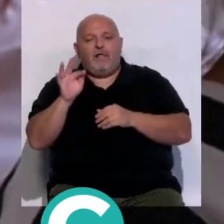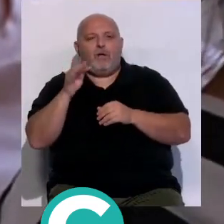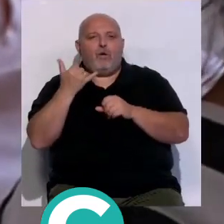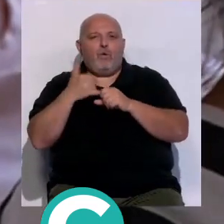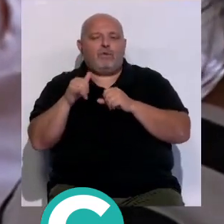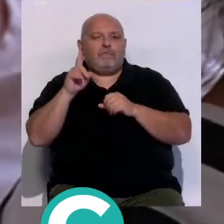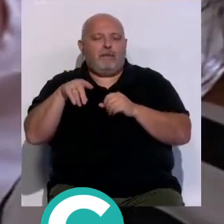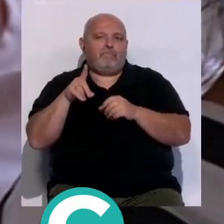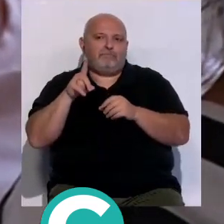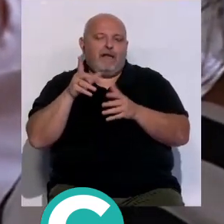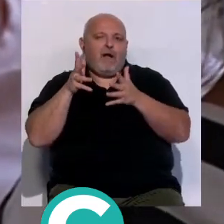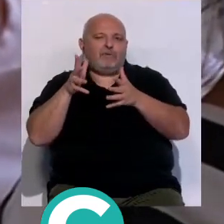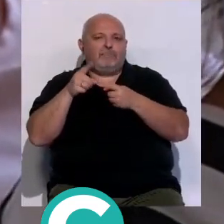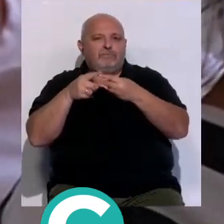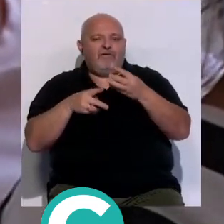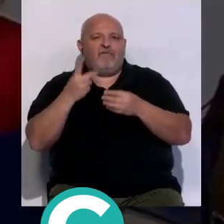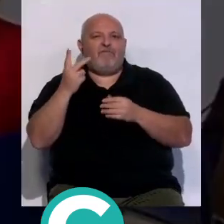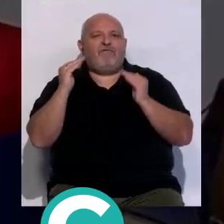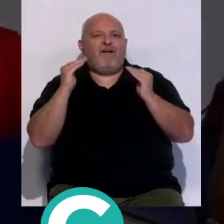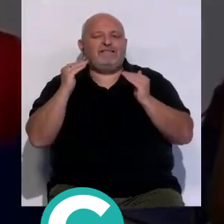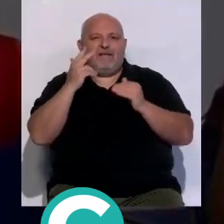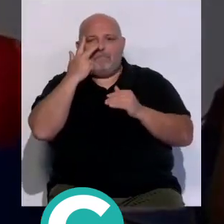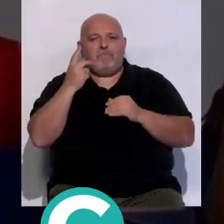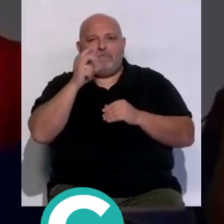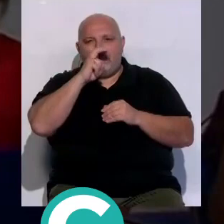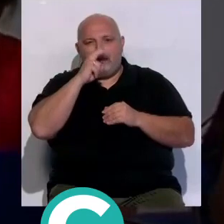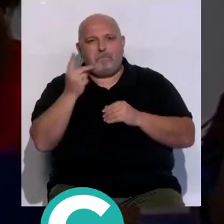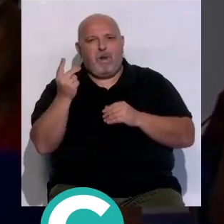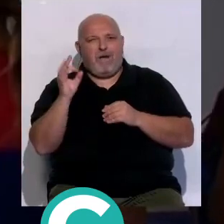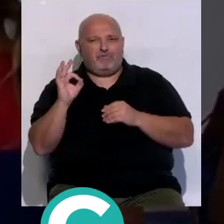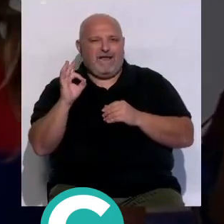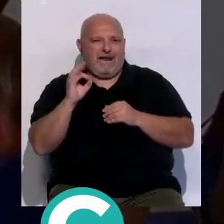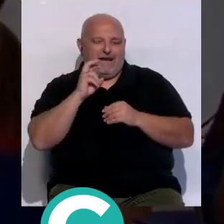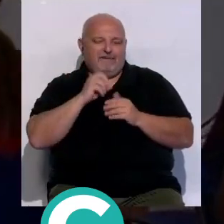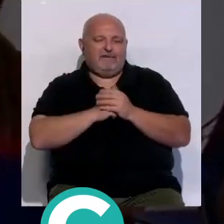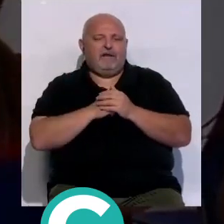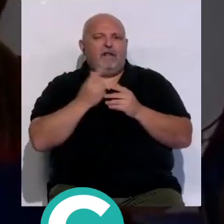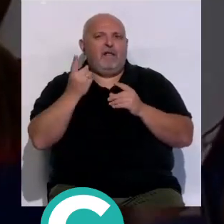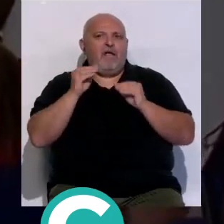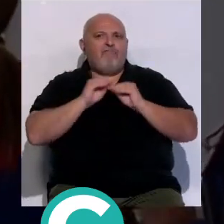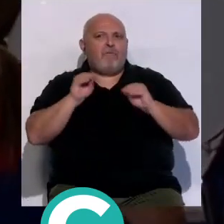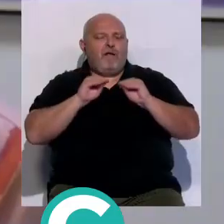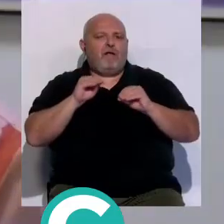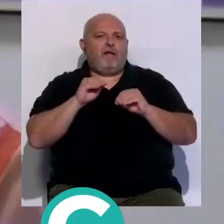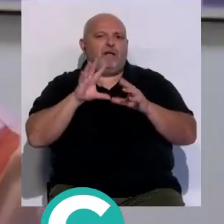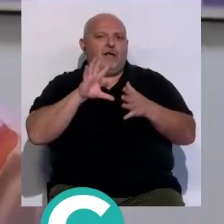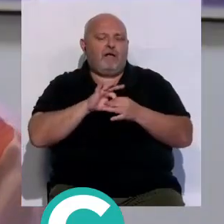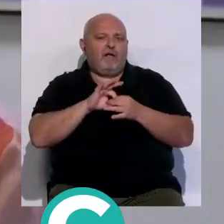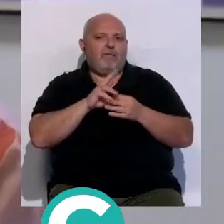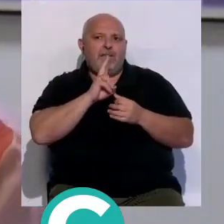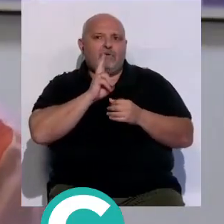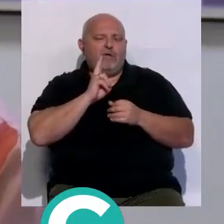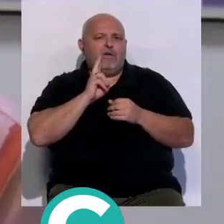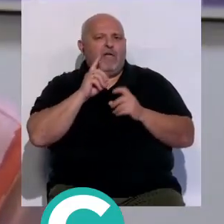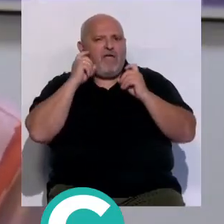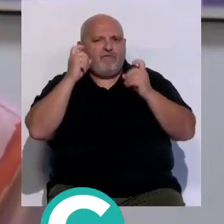deben jugar también papel destacado en la fase de la menopausia Nos parece una incongruencia que se formen tanto las matronas que haya